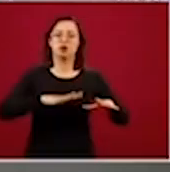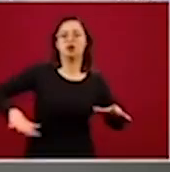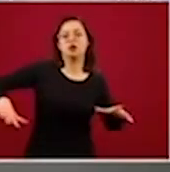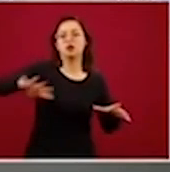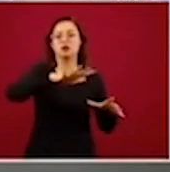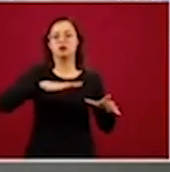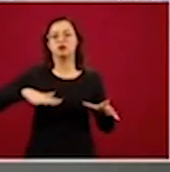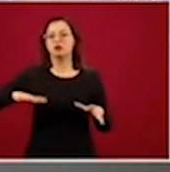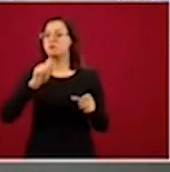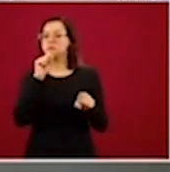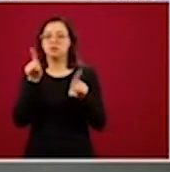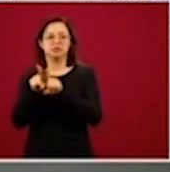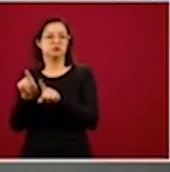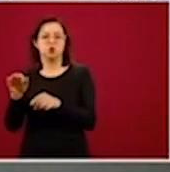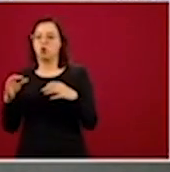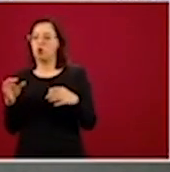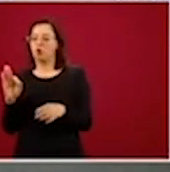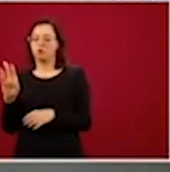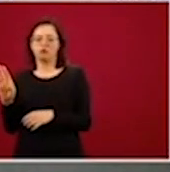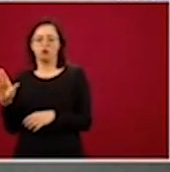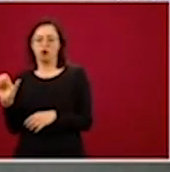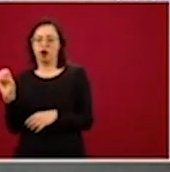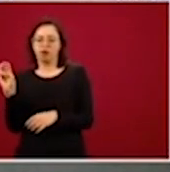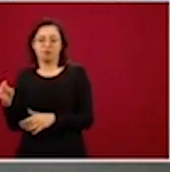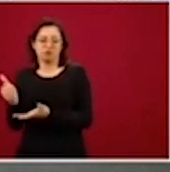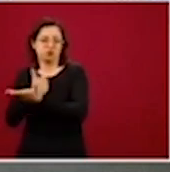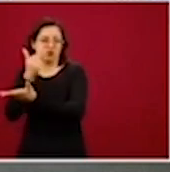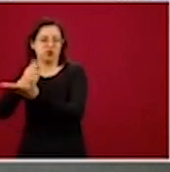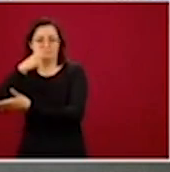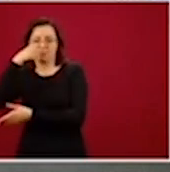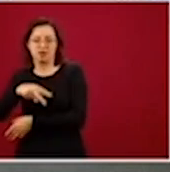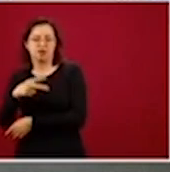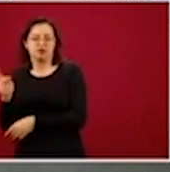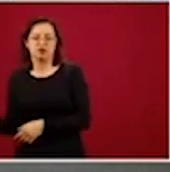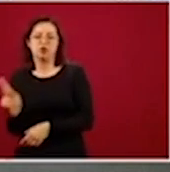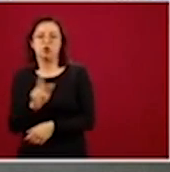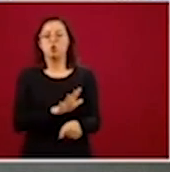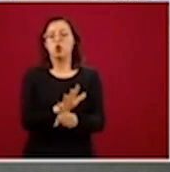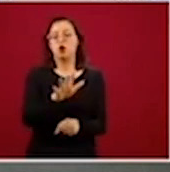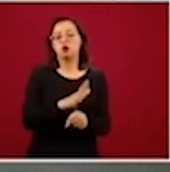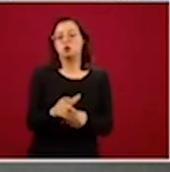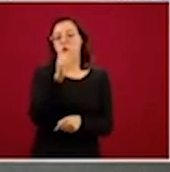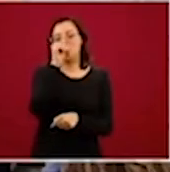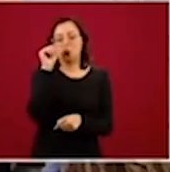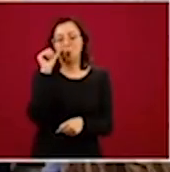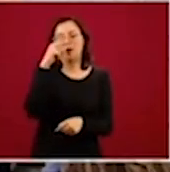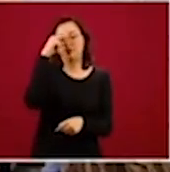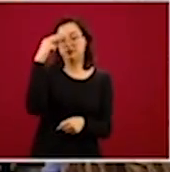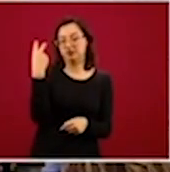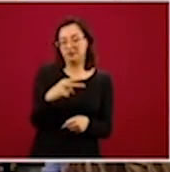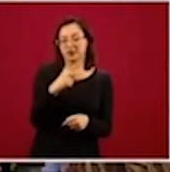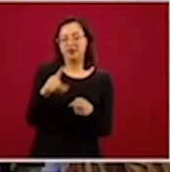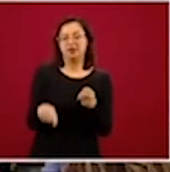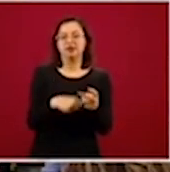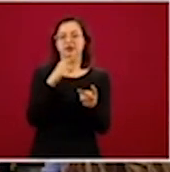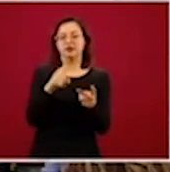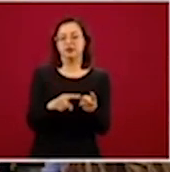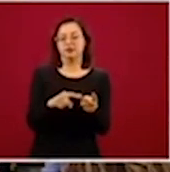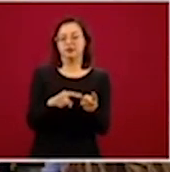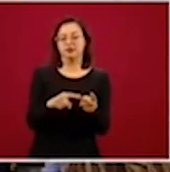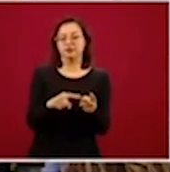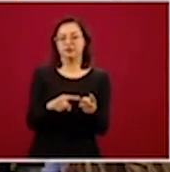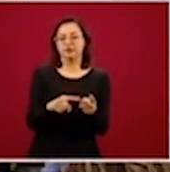que tenía FUCA. El Hospital Juárez de México, del que hablamos la semana pasada, el Hospital